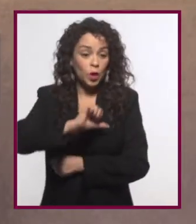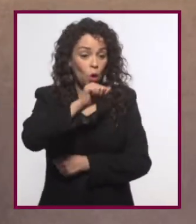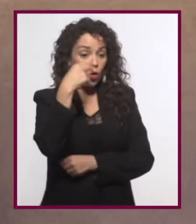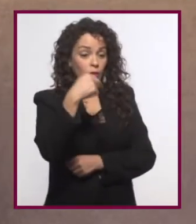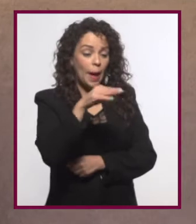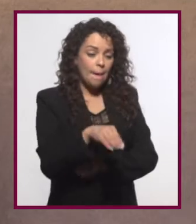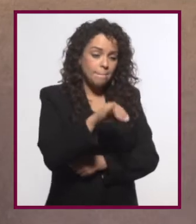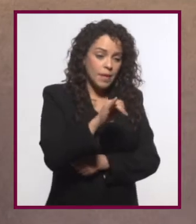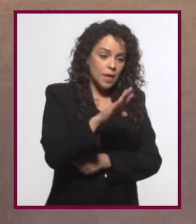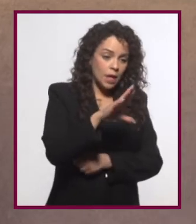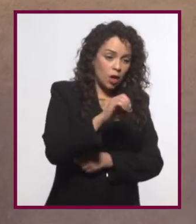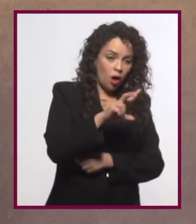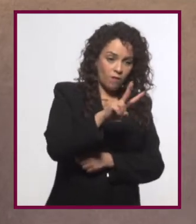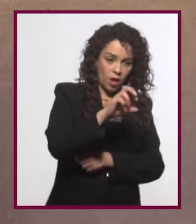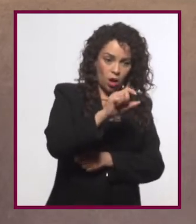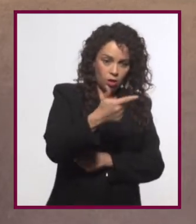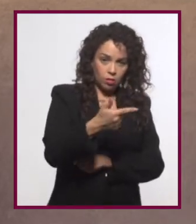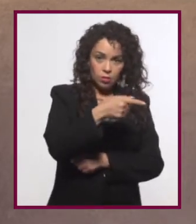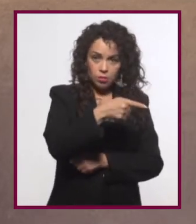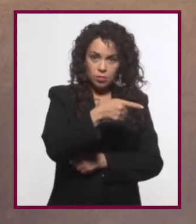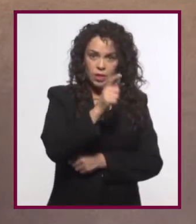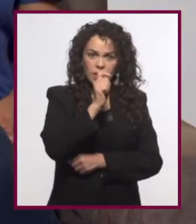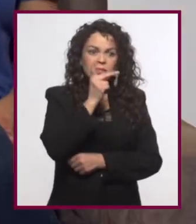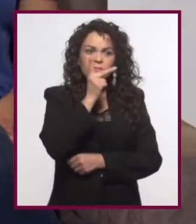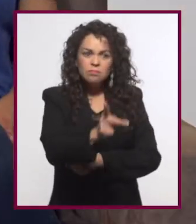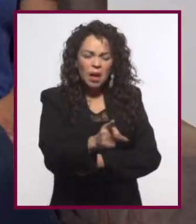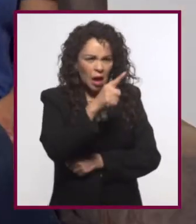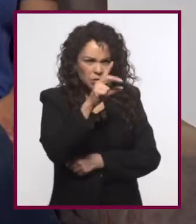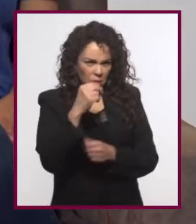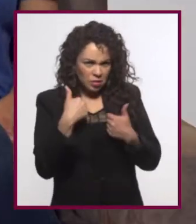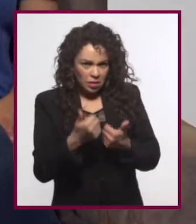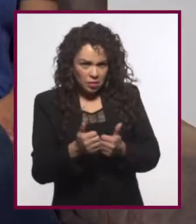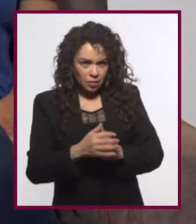micro blogs, que si no les suena la palabra...